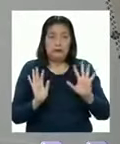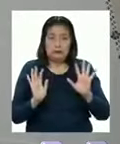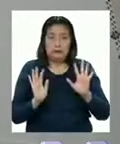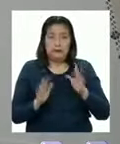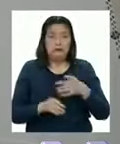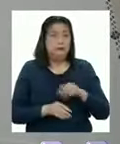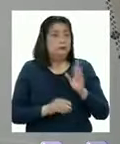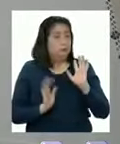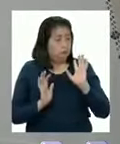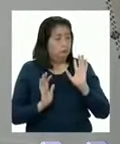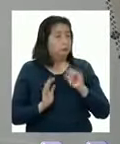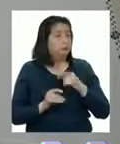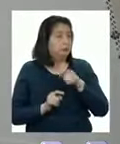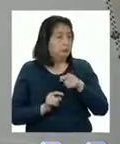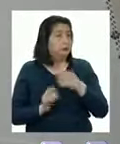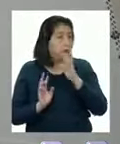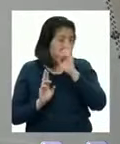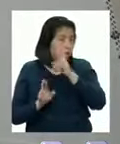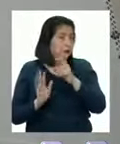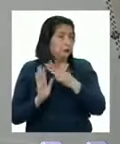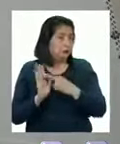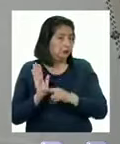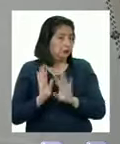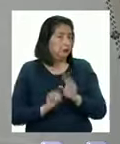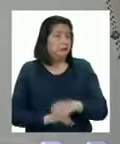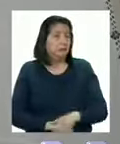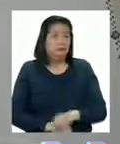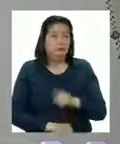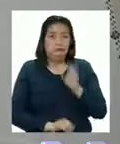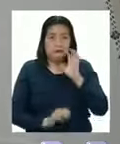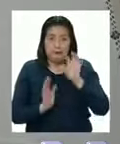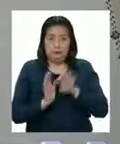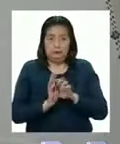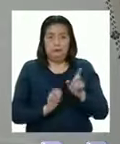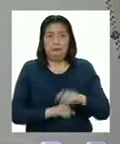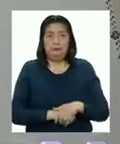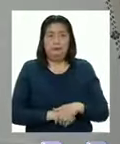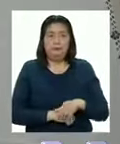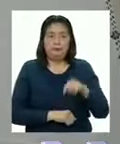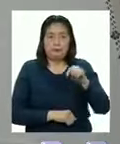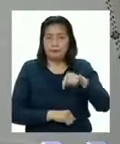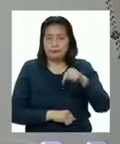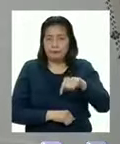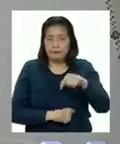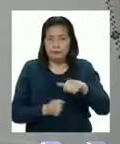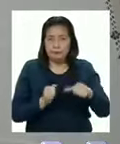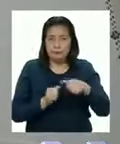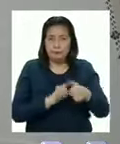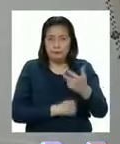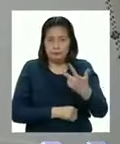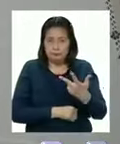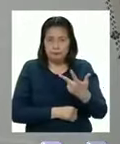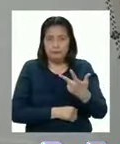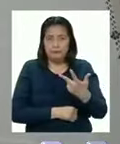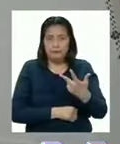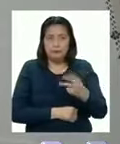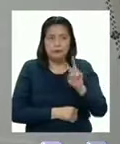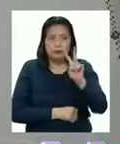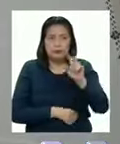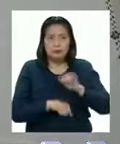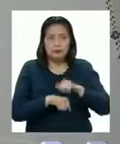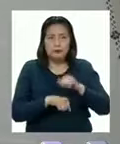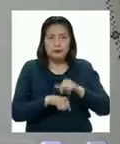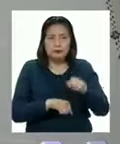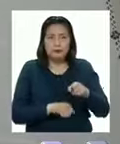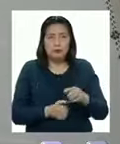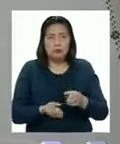conseguir cumplir con ese principio Por ejemplo, en esta casilla del número tres tenemos dos piedritas